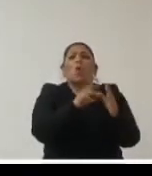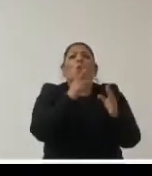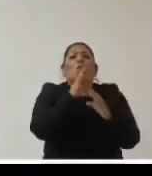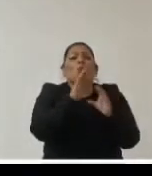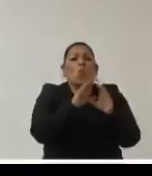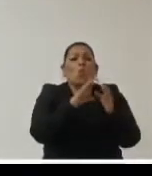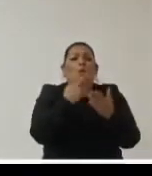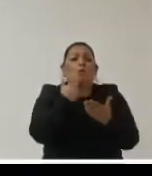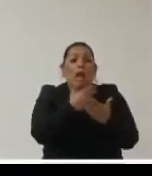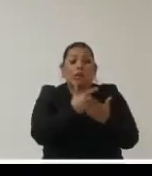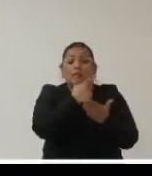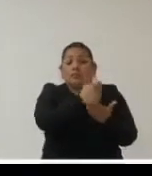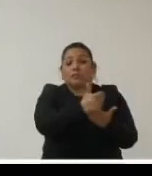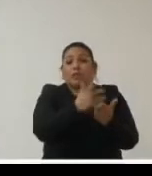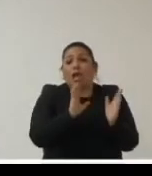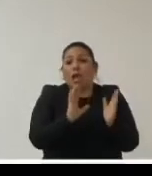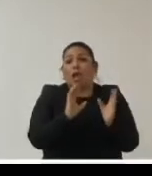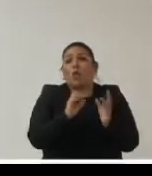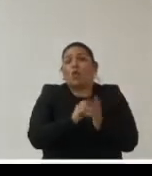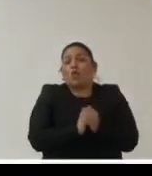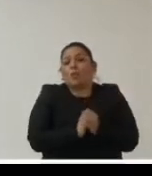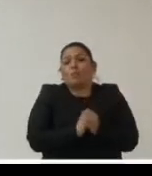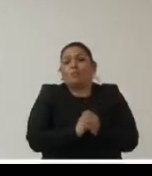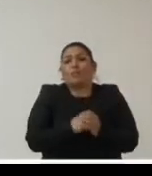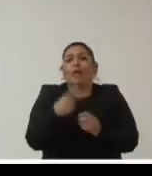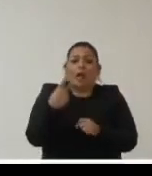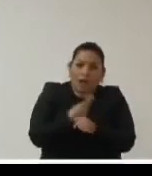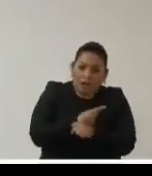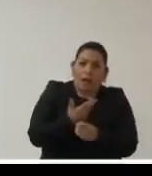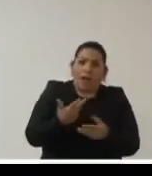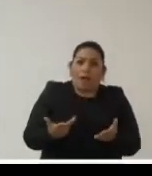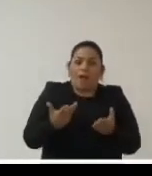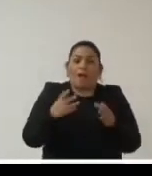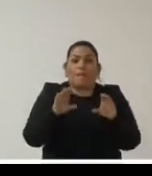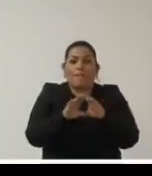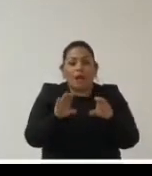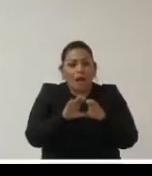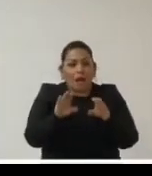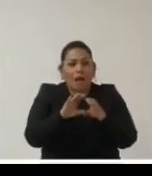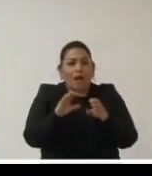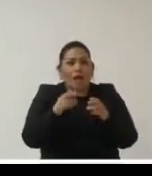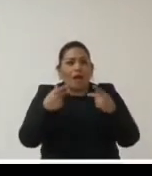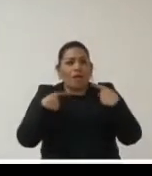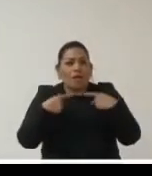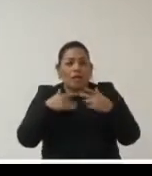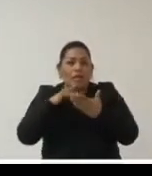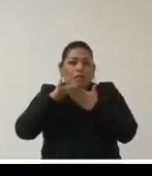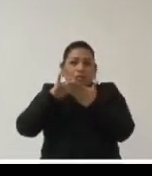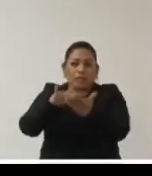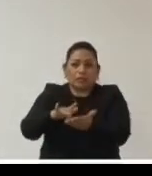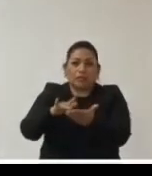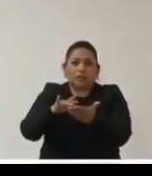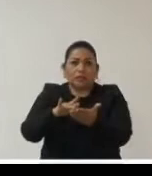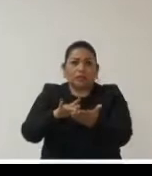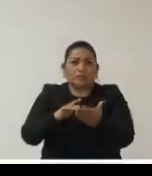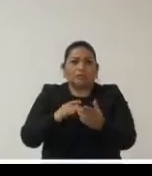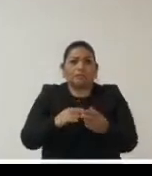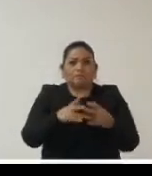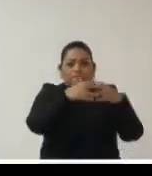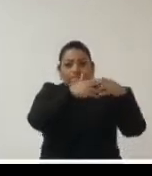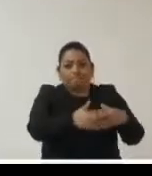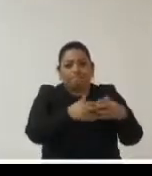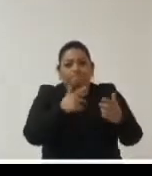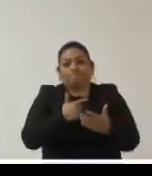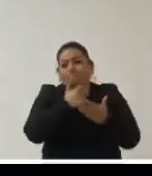usando los recursos extraordinarios qué iba a pasar con estos apoyos extraordinarios a la microempresa